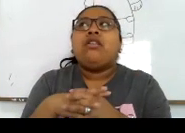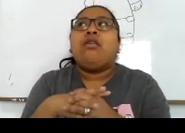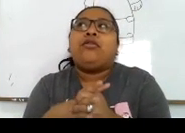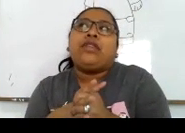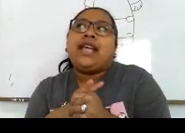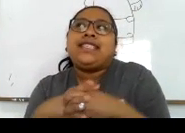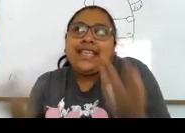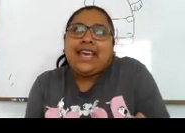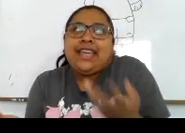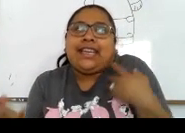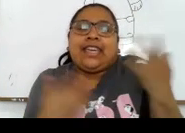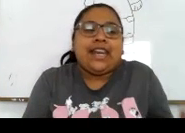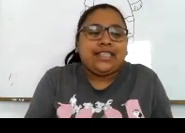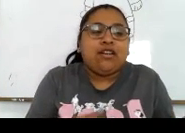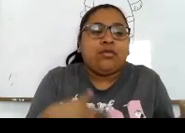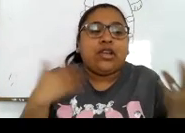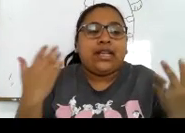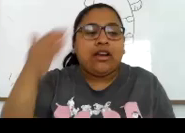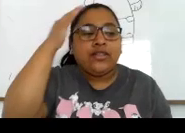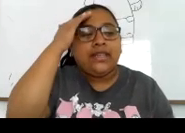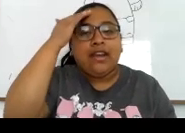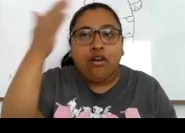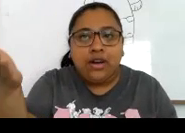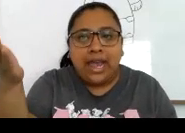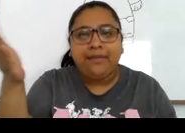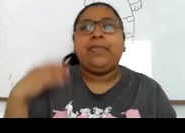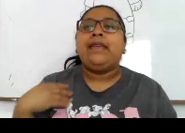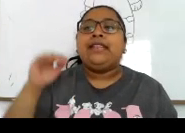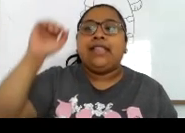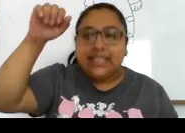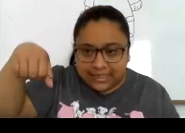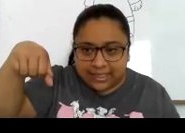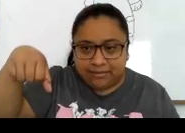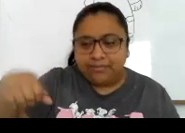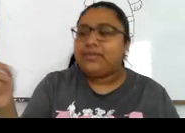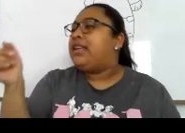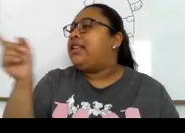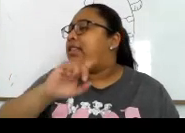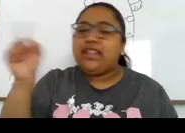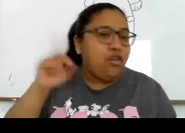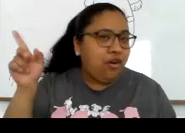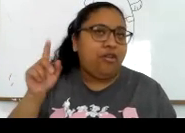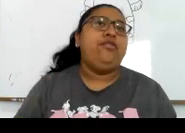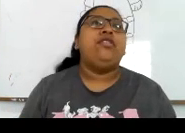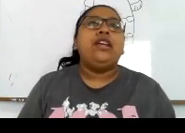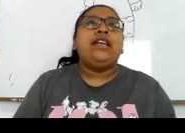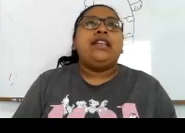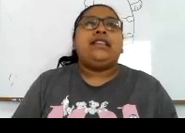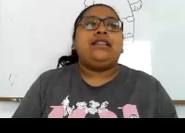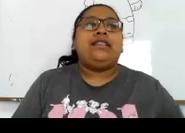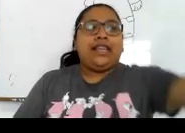Como una seña Que quiere decir Como lo que les dejó decir De hola De sí De no